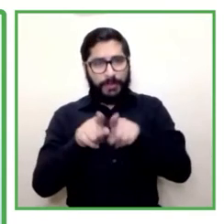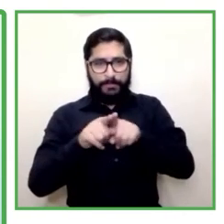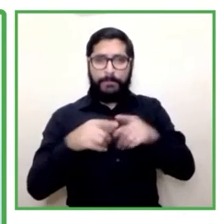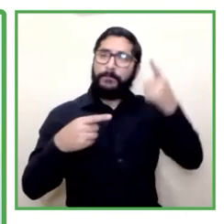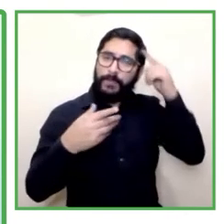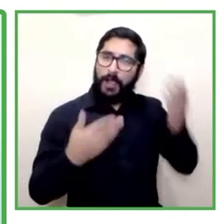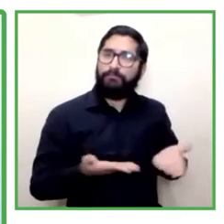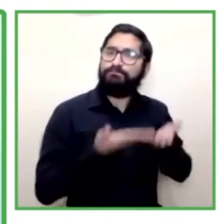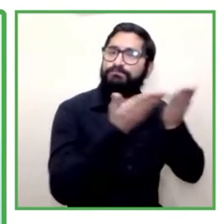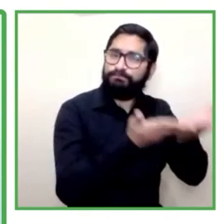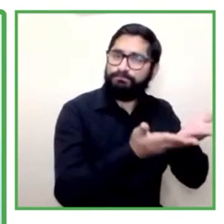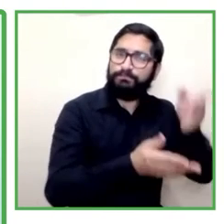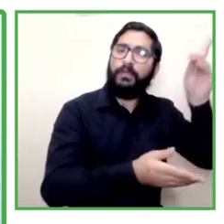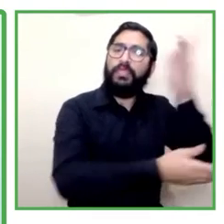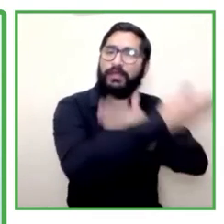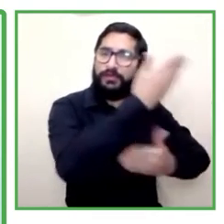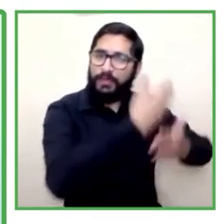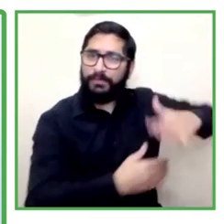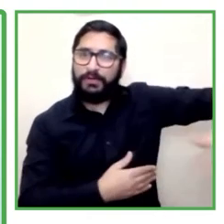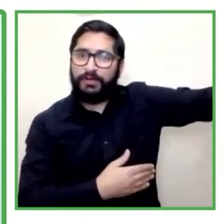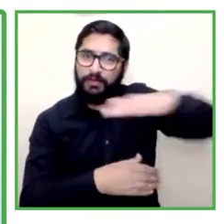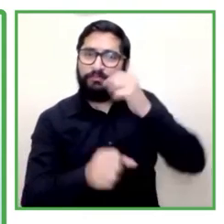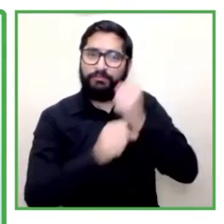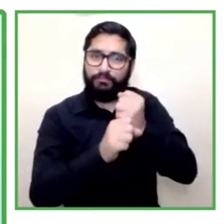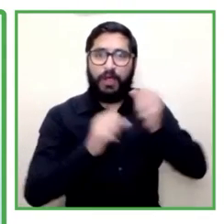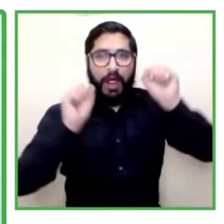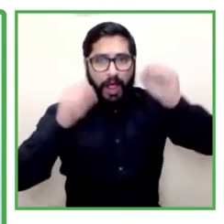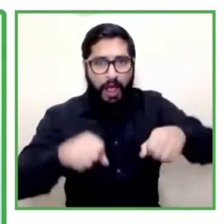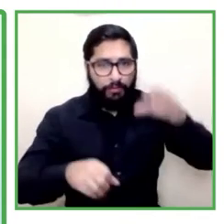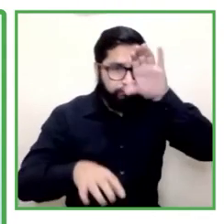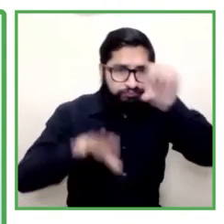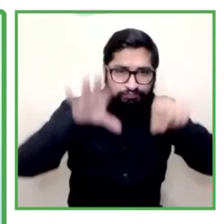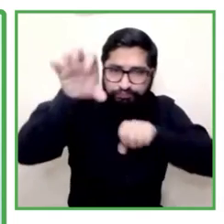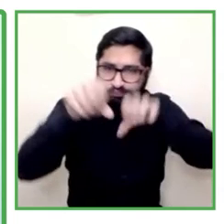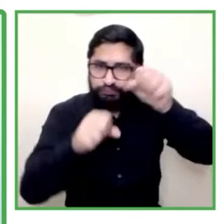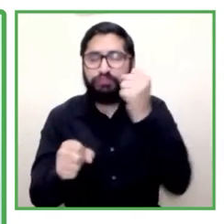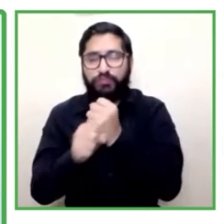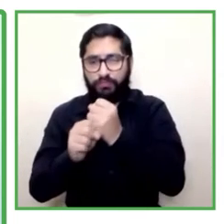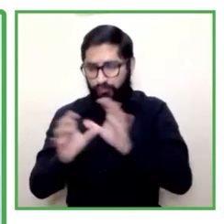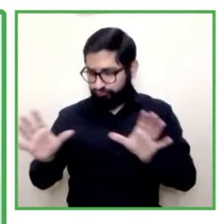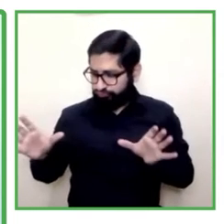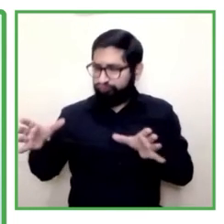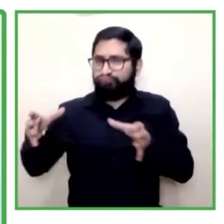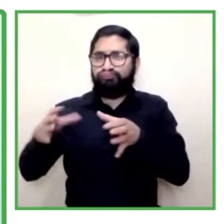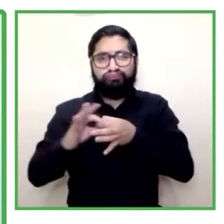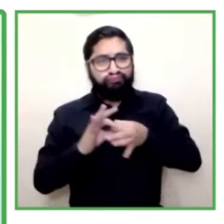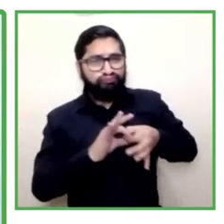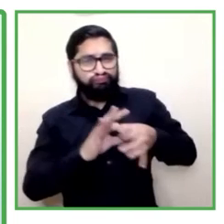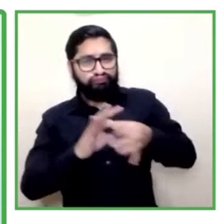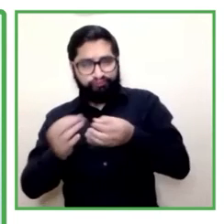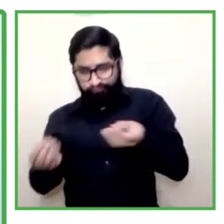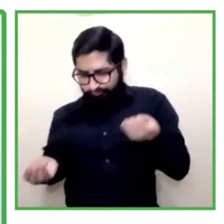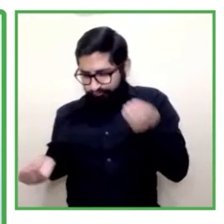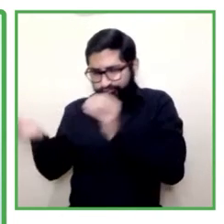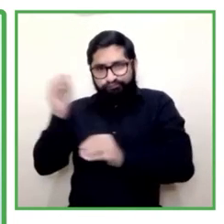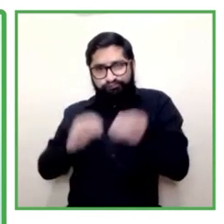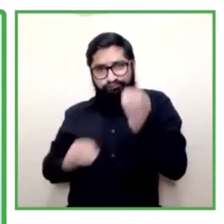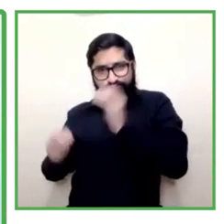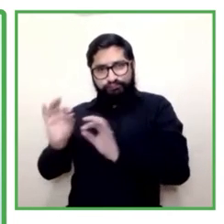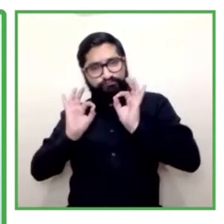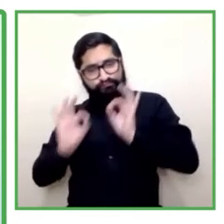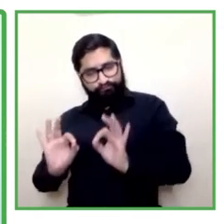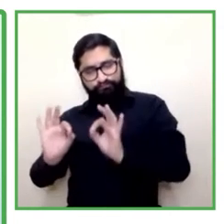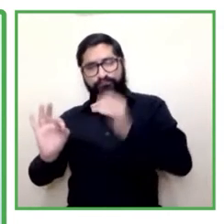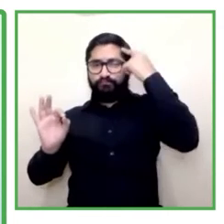nos hemos encontrado con pequeñas comunidades que se han armado nuestros cursos a través de WhatsApp y de sus propias redes sociales. El programa en ese sentido ha